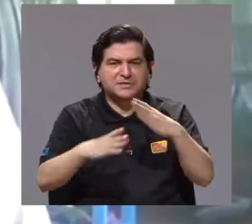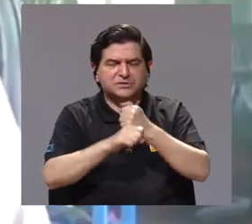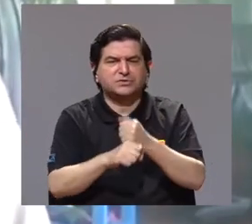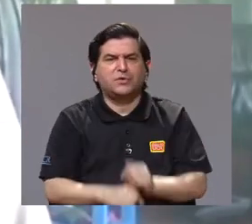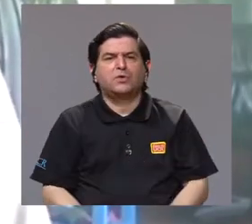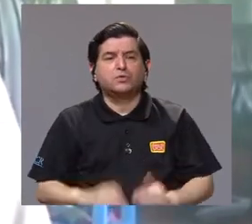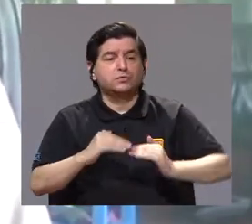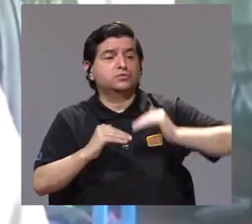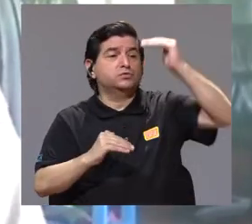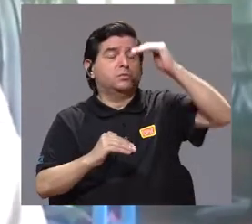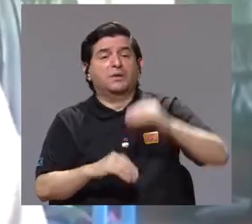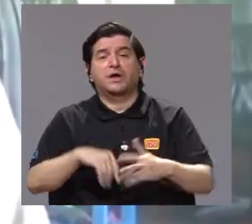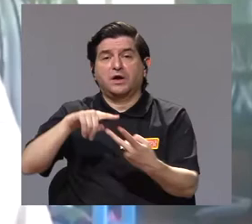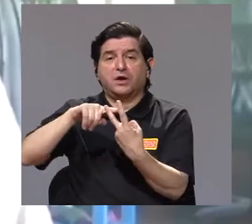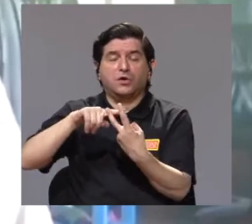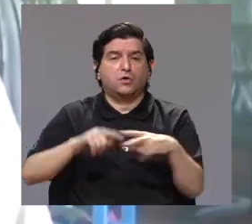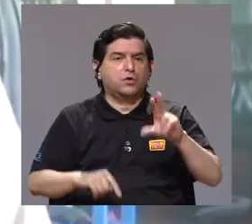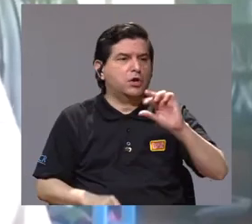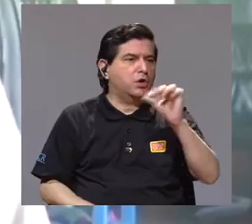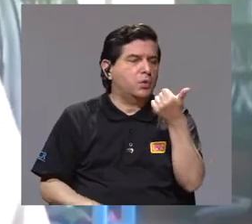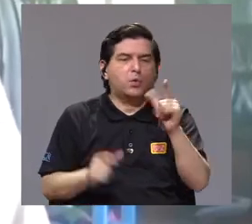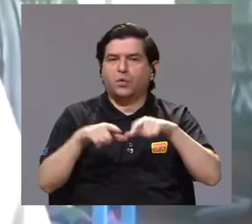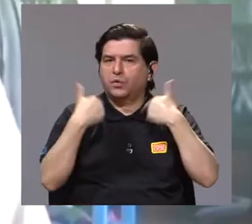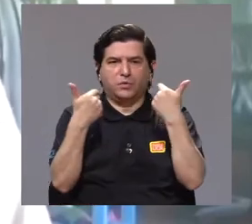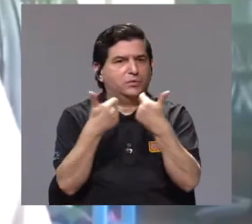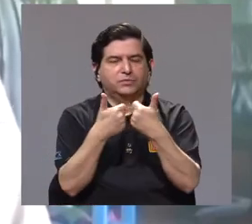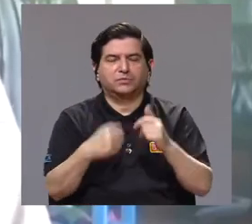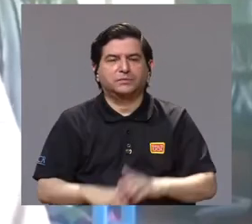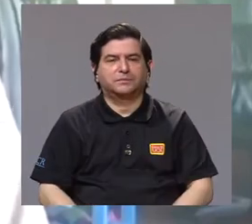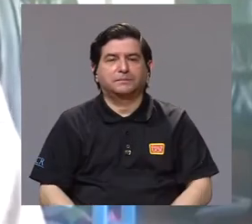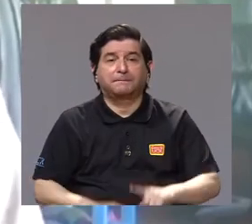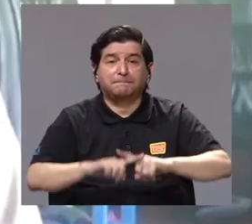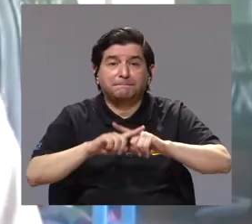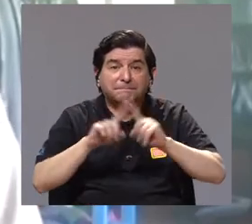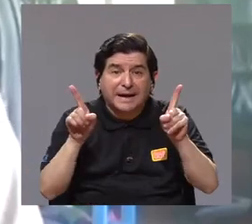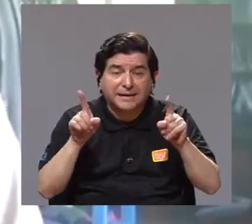científica que se genera es muchísimo mayor para murciélagos que para los otros grupos.